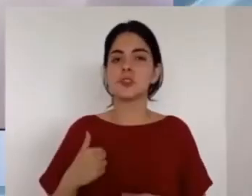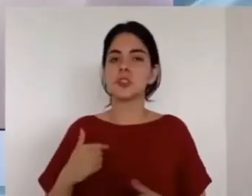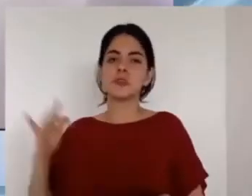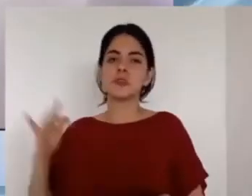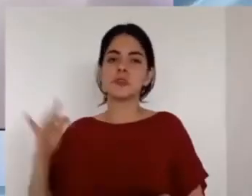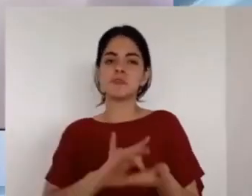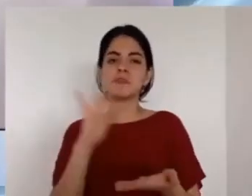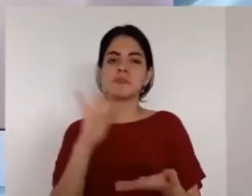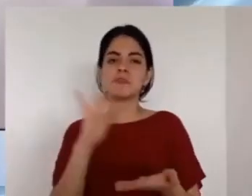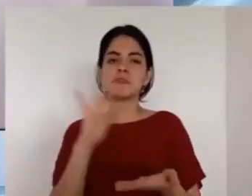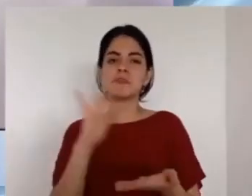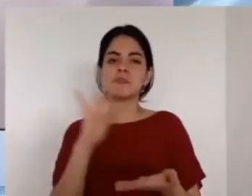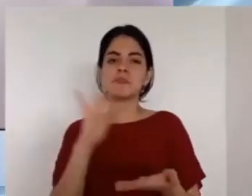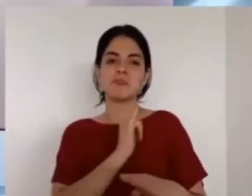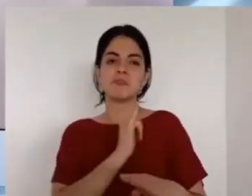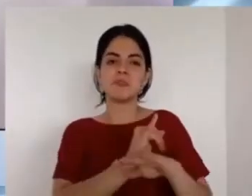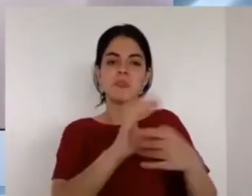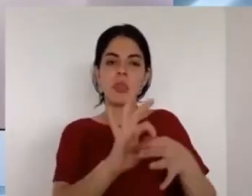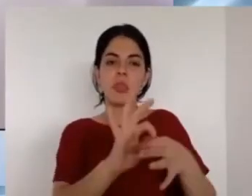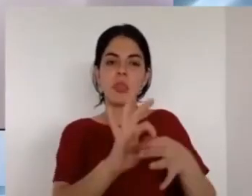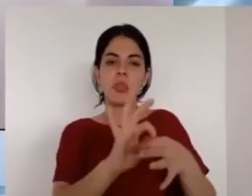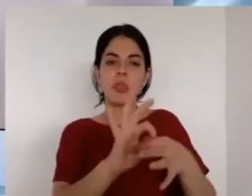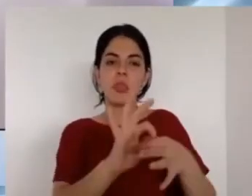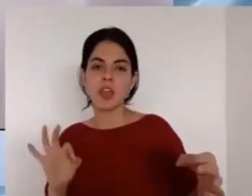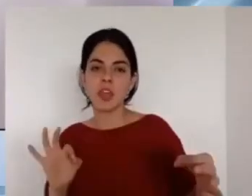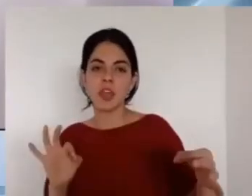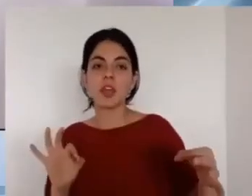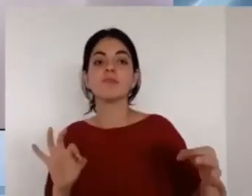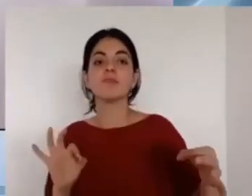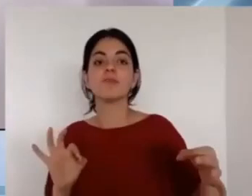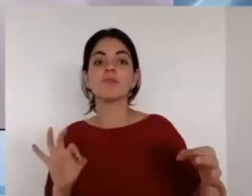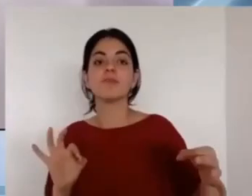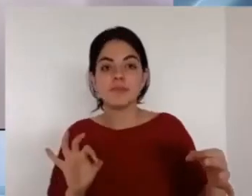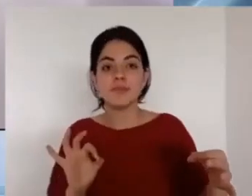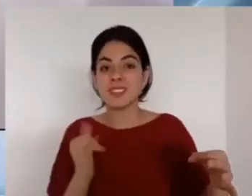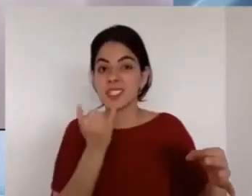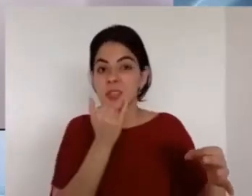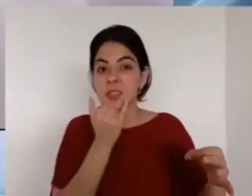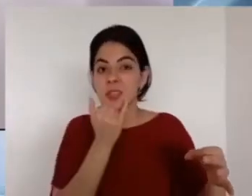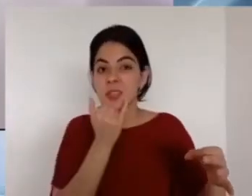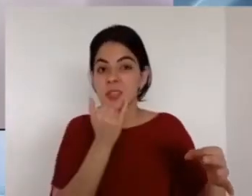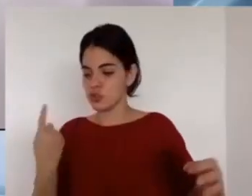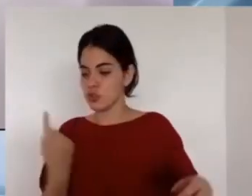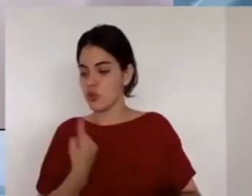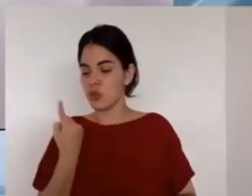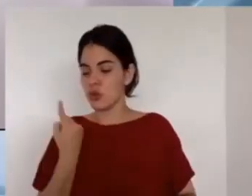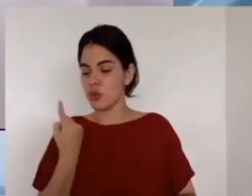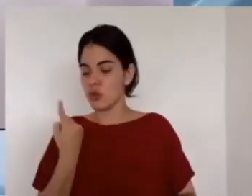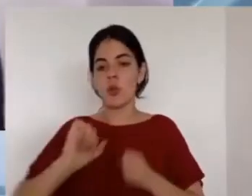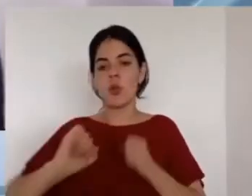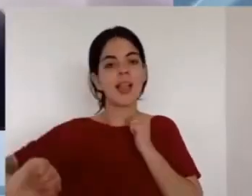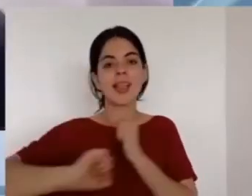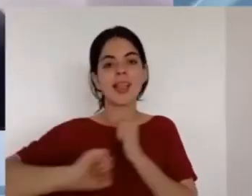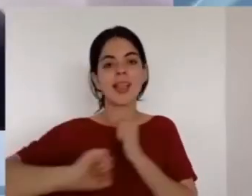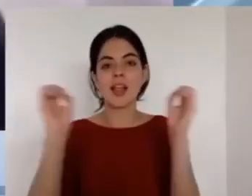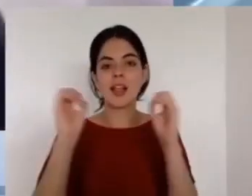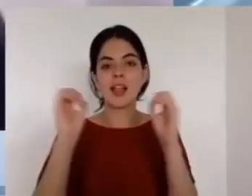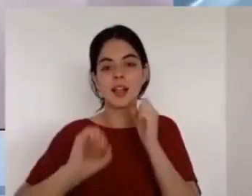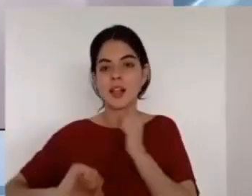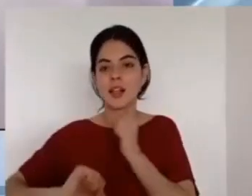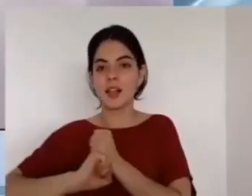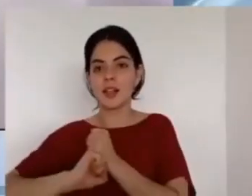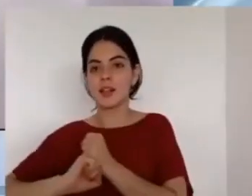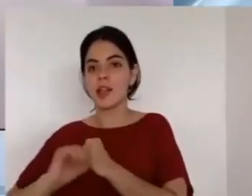algún versículo para sustentar esa afirmación si la biblia dice vosotros maridos